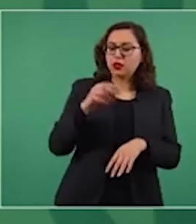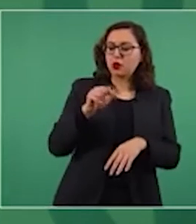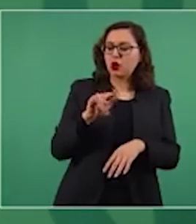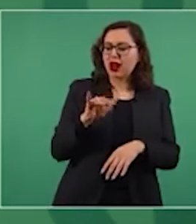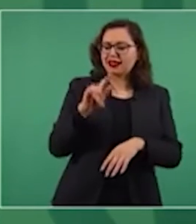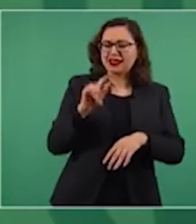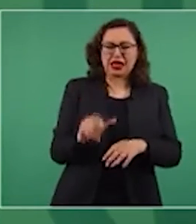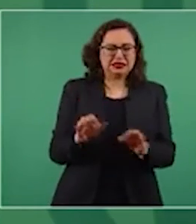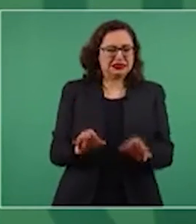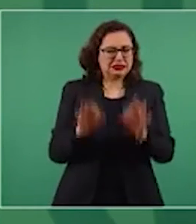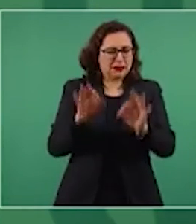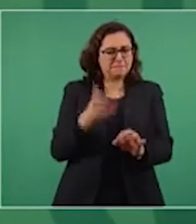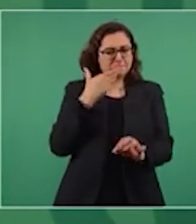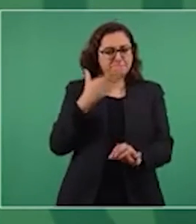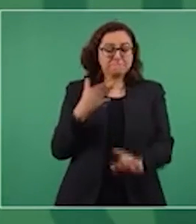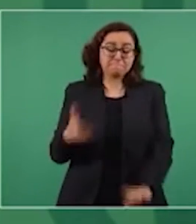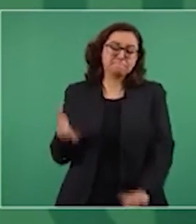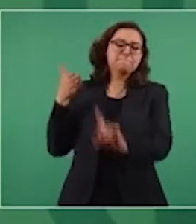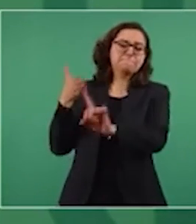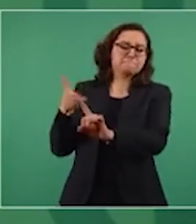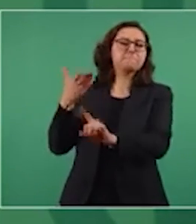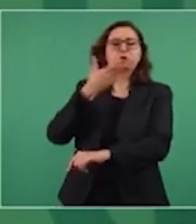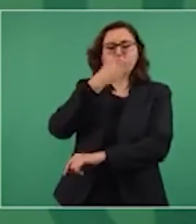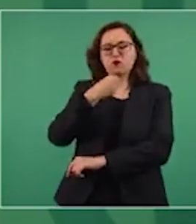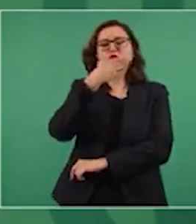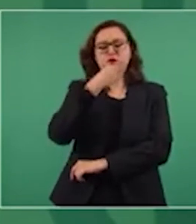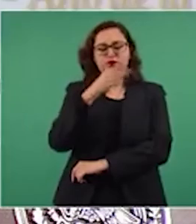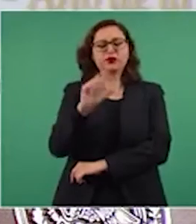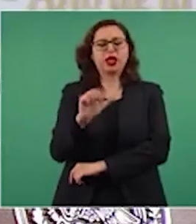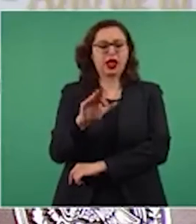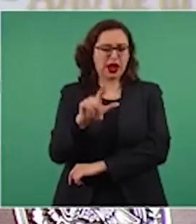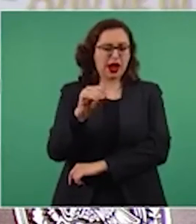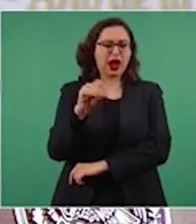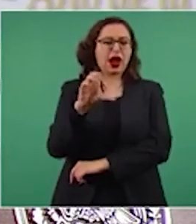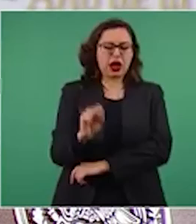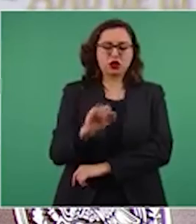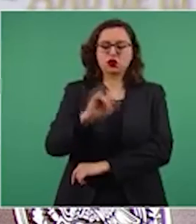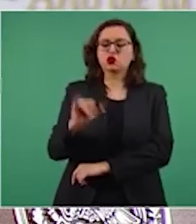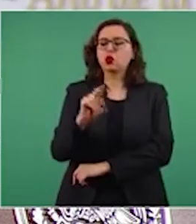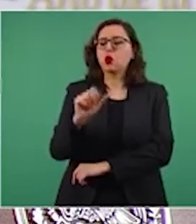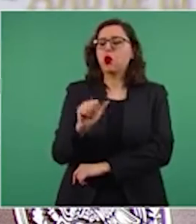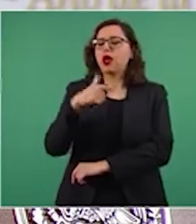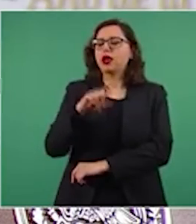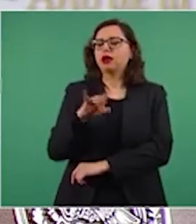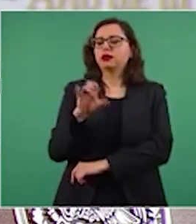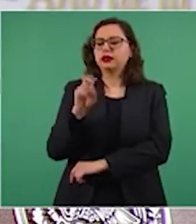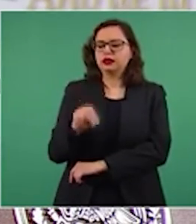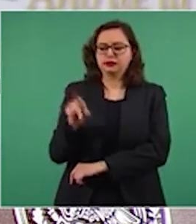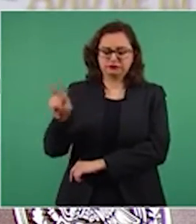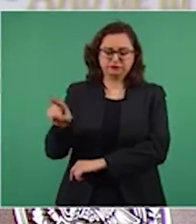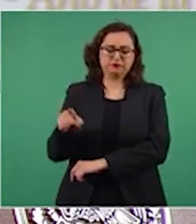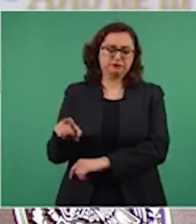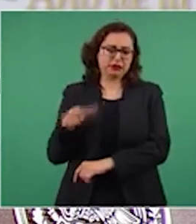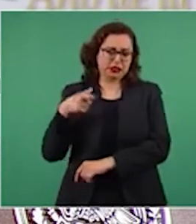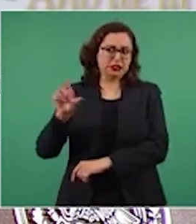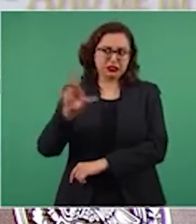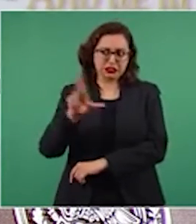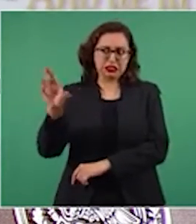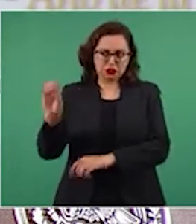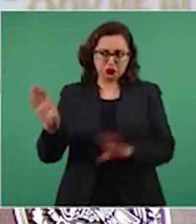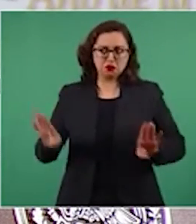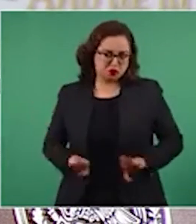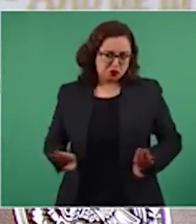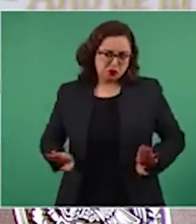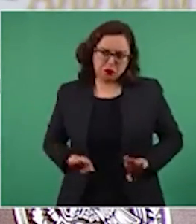Carlos Joaquín de Quintana Roo. Desde luego